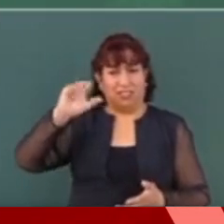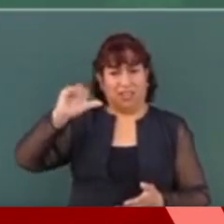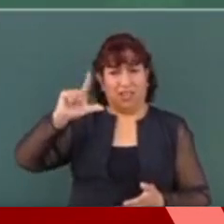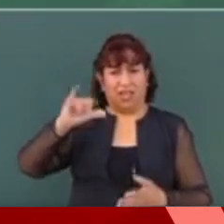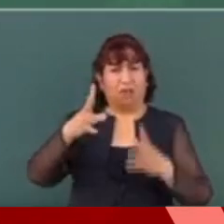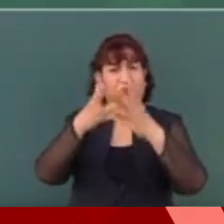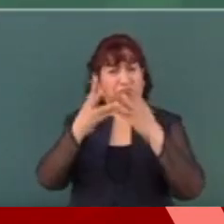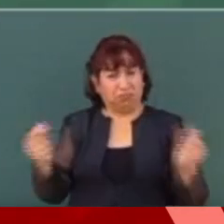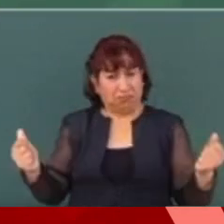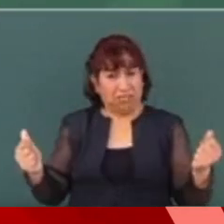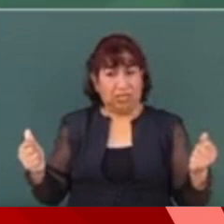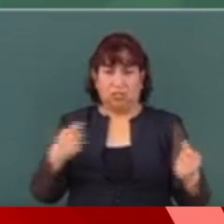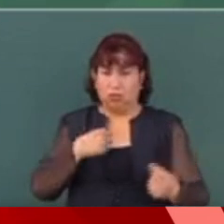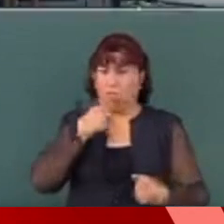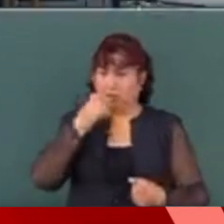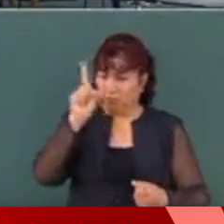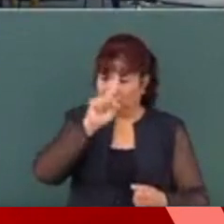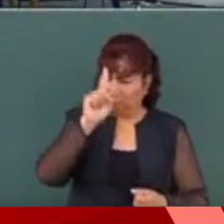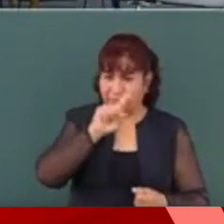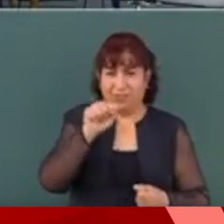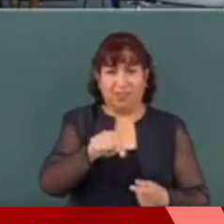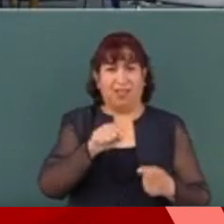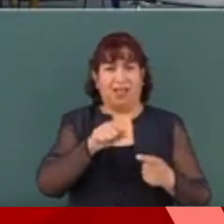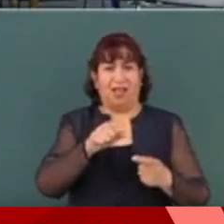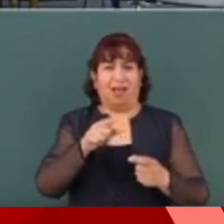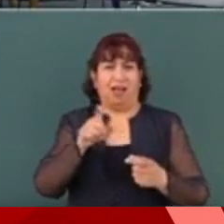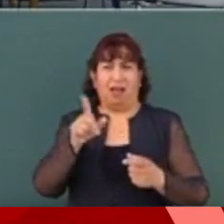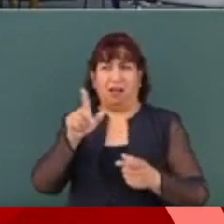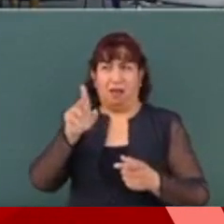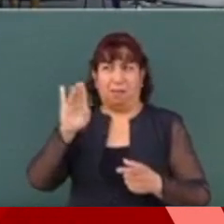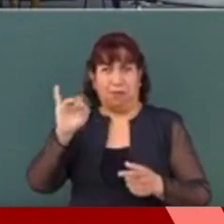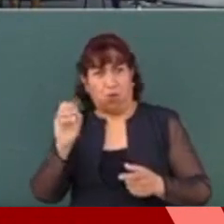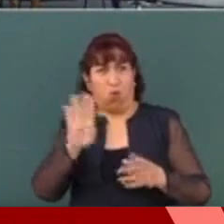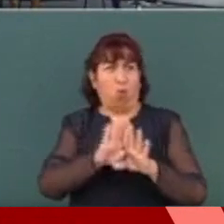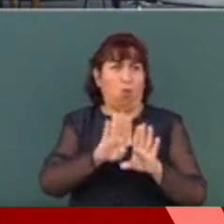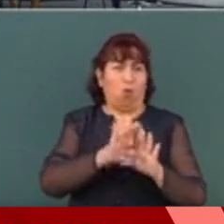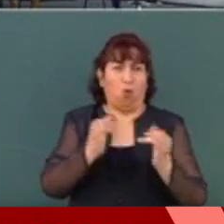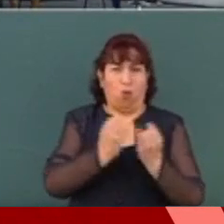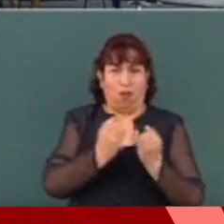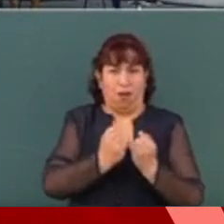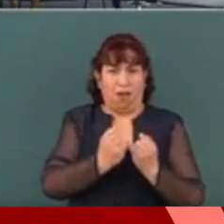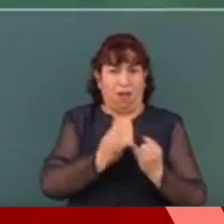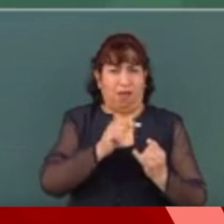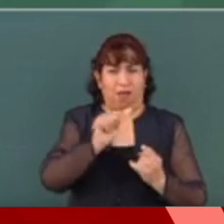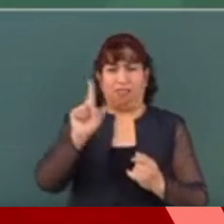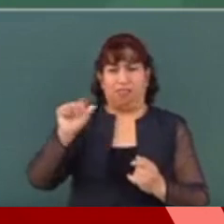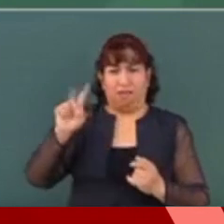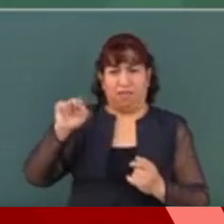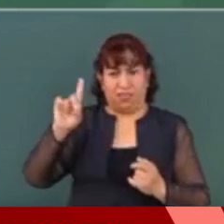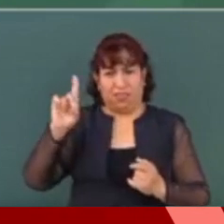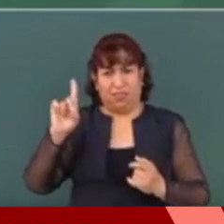Y yo les recomendaría tanto a Pío como a David,